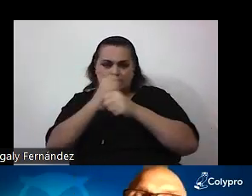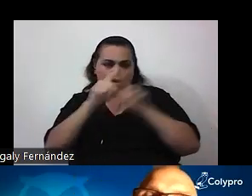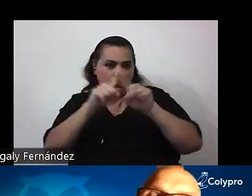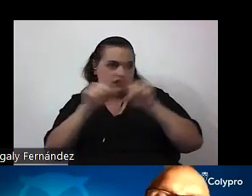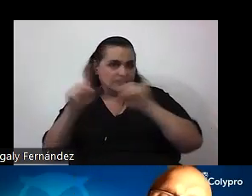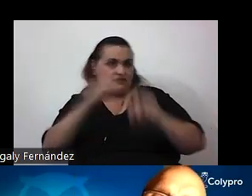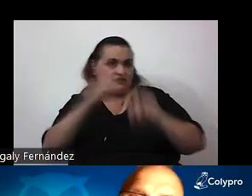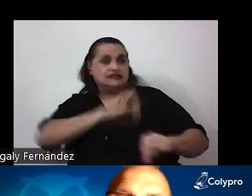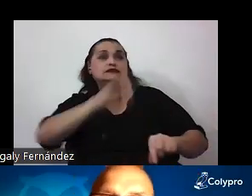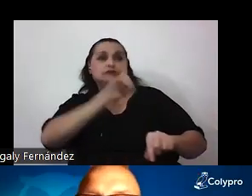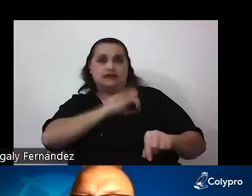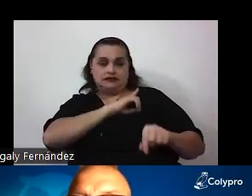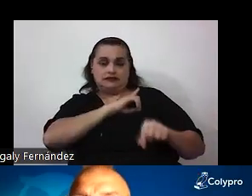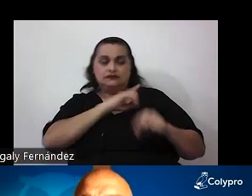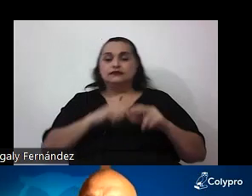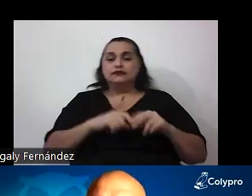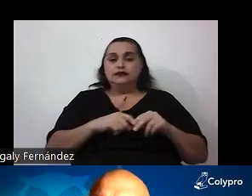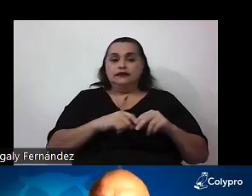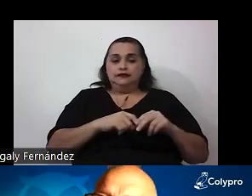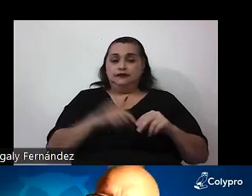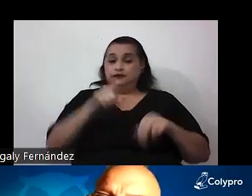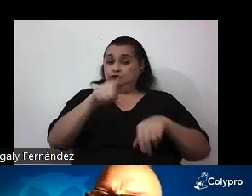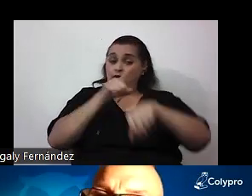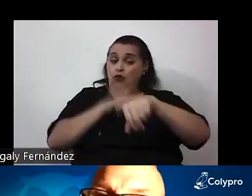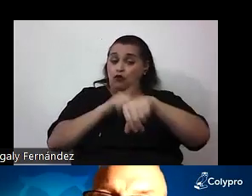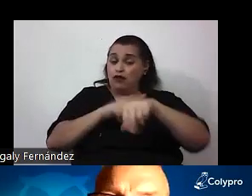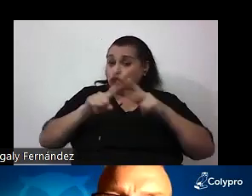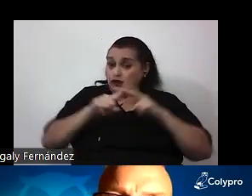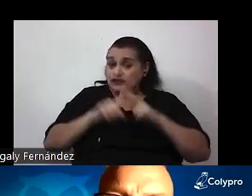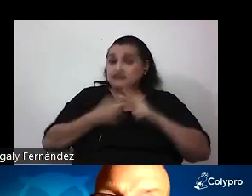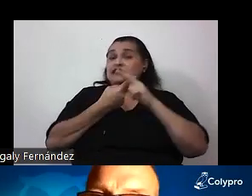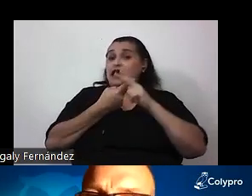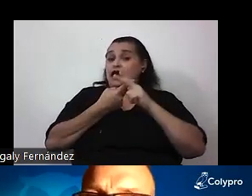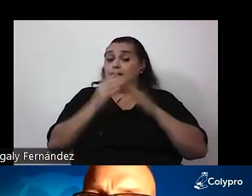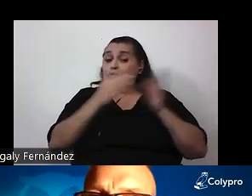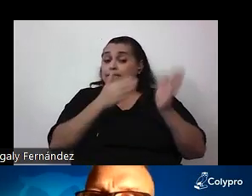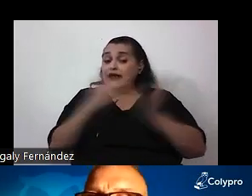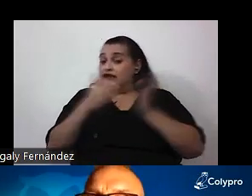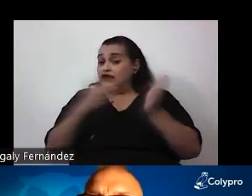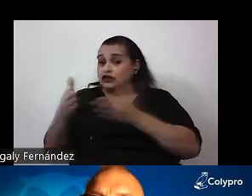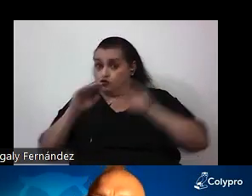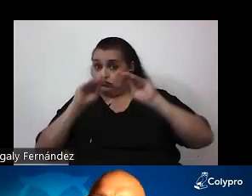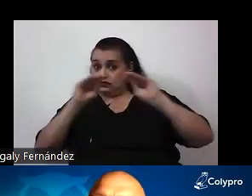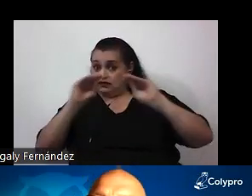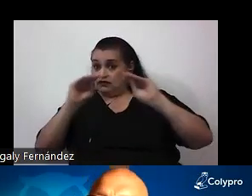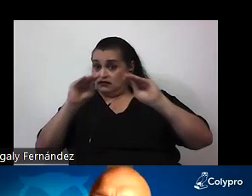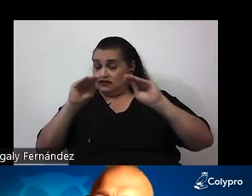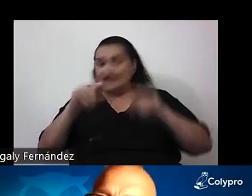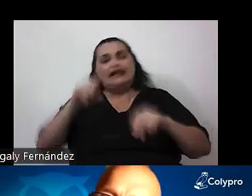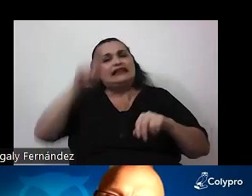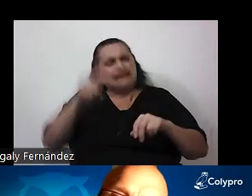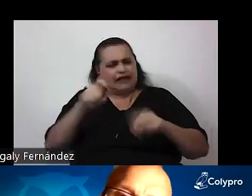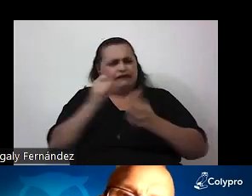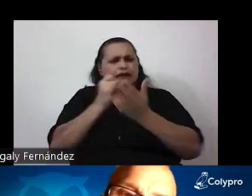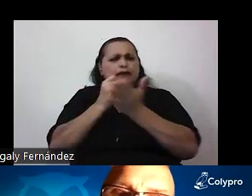entonces en el momento inicial de la planificación didáctica deberíamos indagar qué